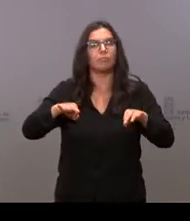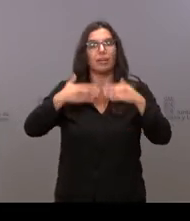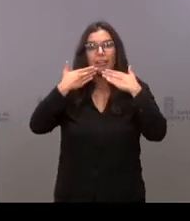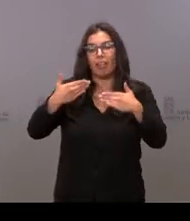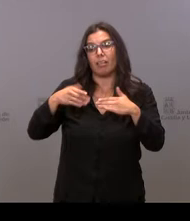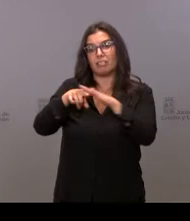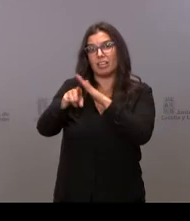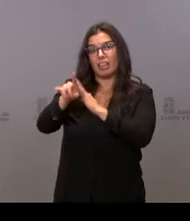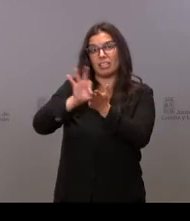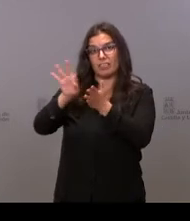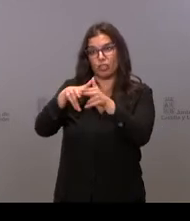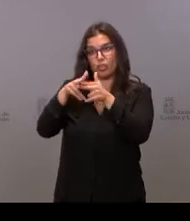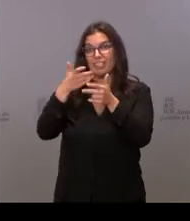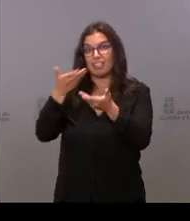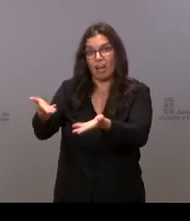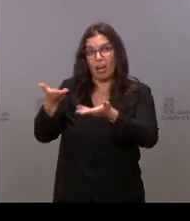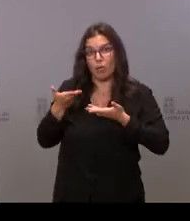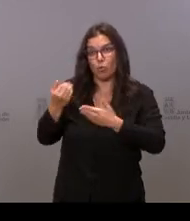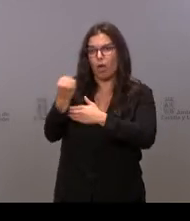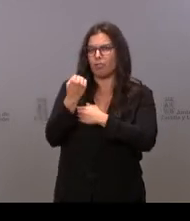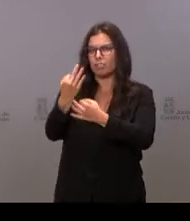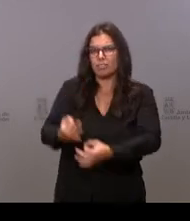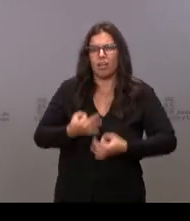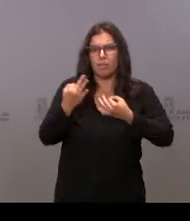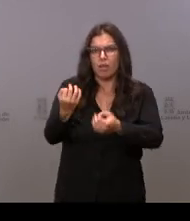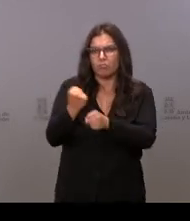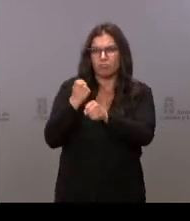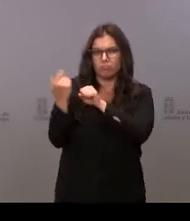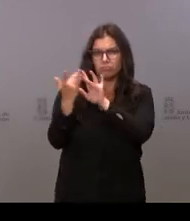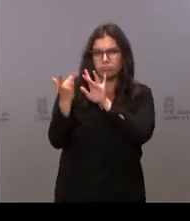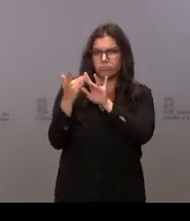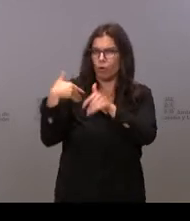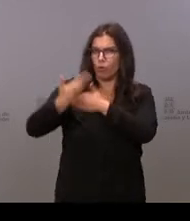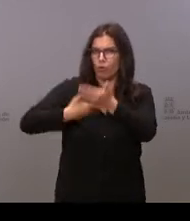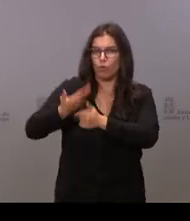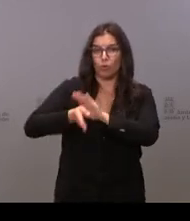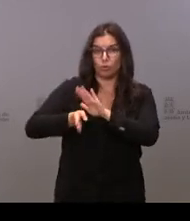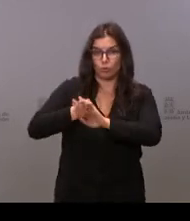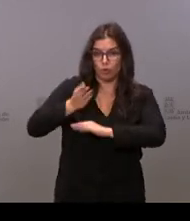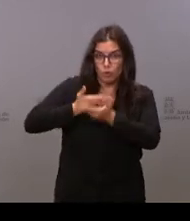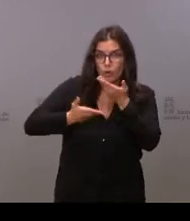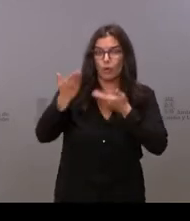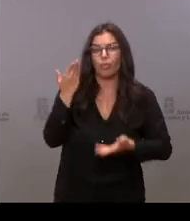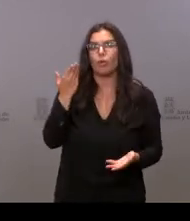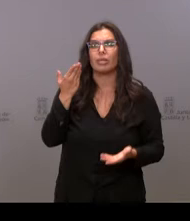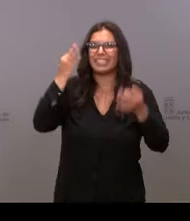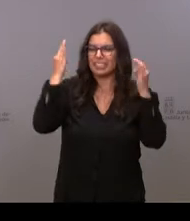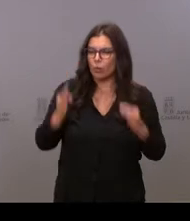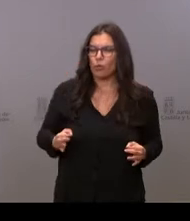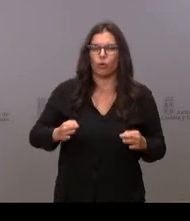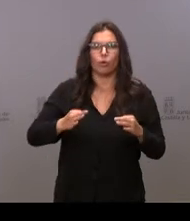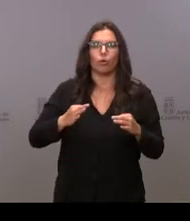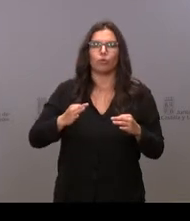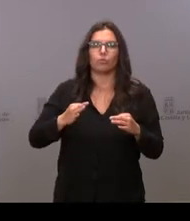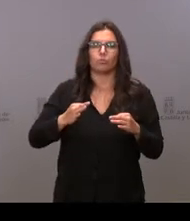Gerencia de Servicios Sociales, que siempre hemos trabajado, y vamos a seguir trabajando en colaboración, seguro que